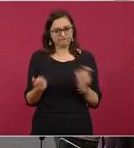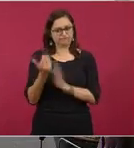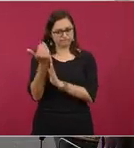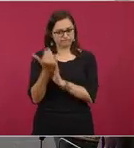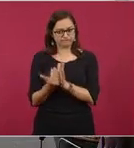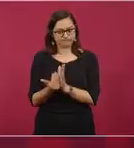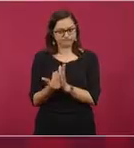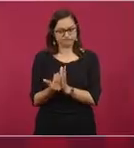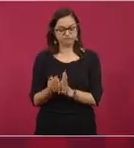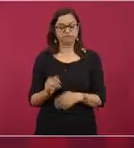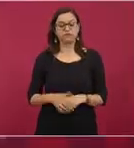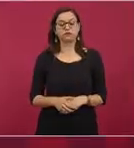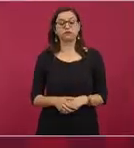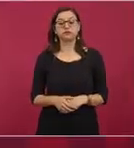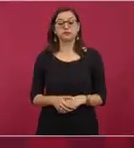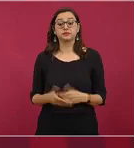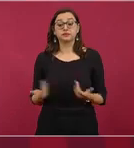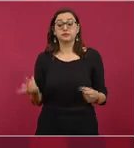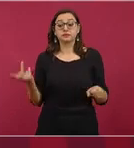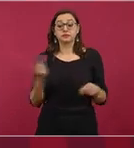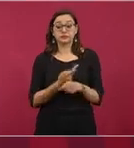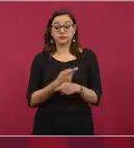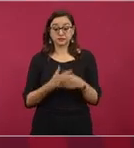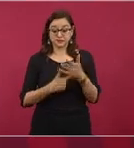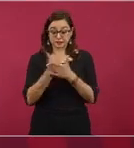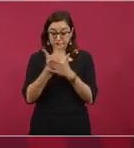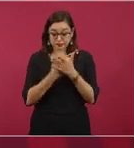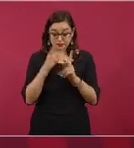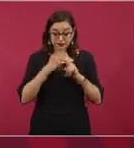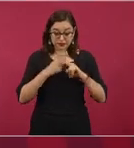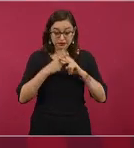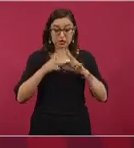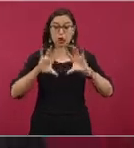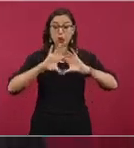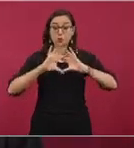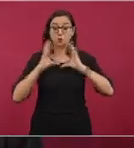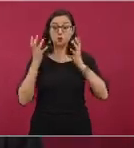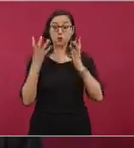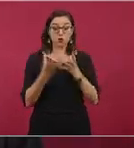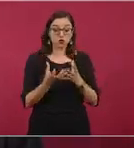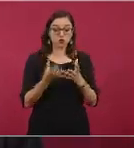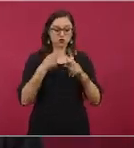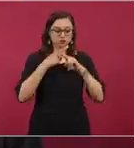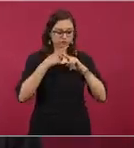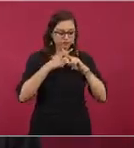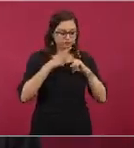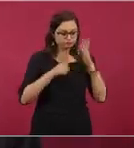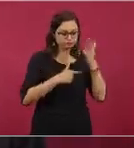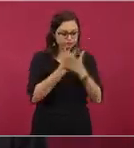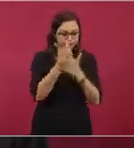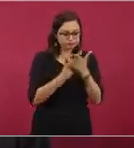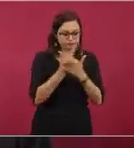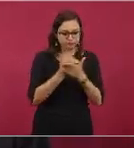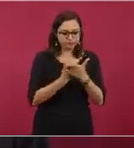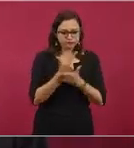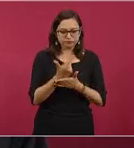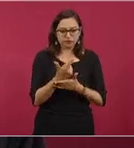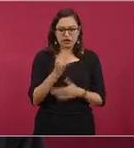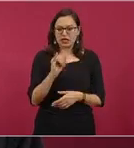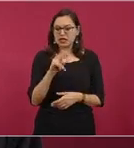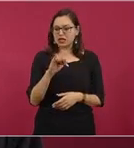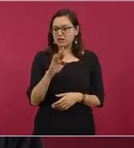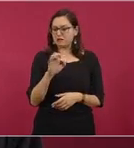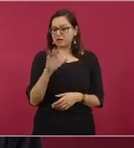esto en el mundo cuando hay inflación que es lo que hacen buscan parar la economía